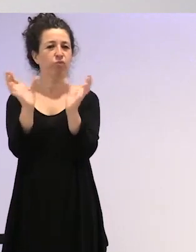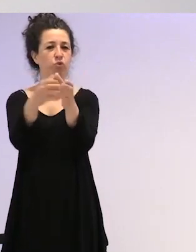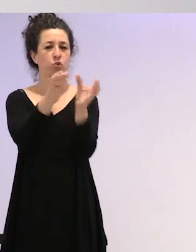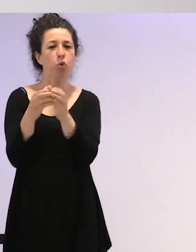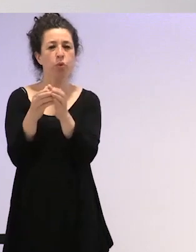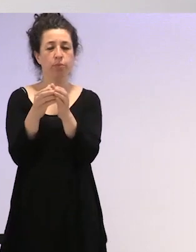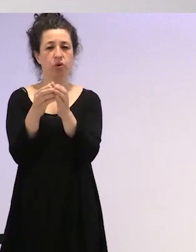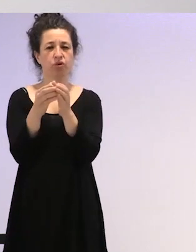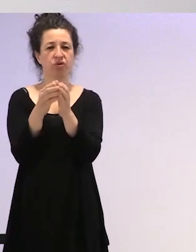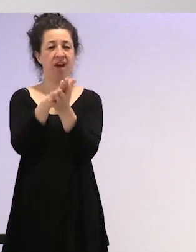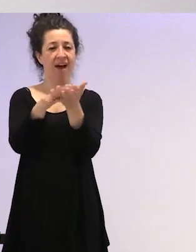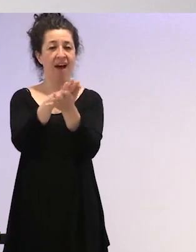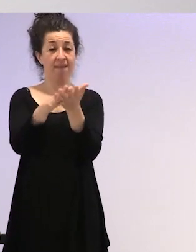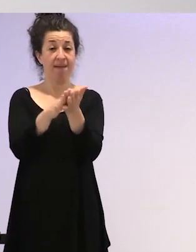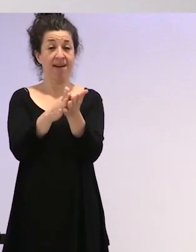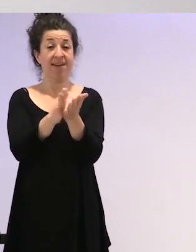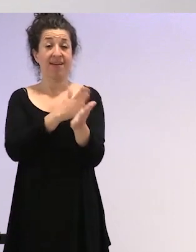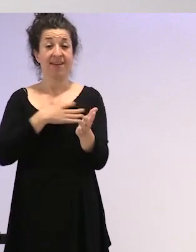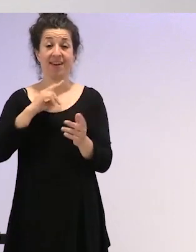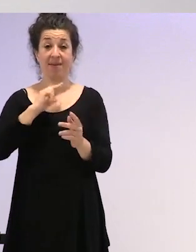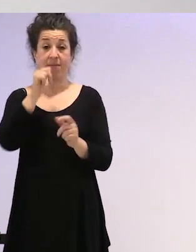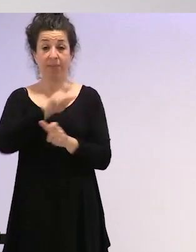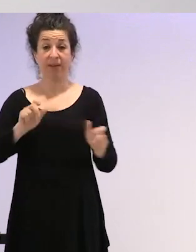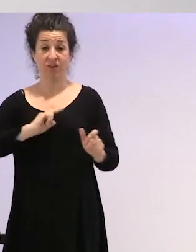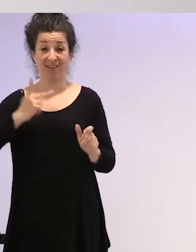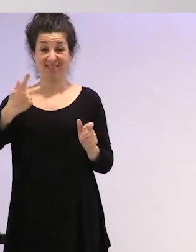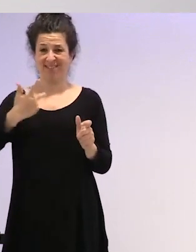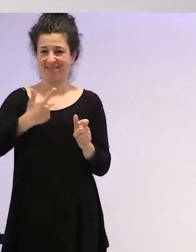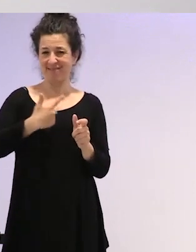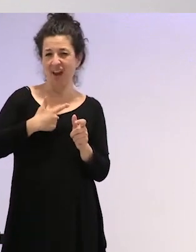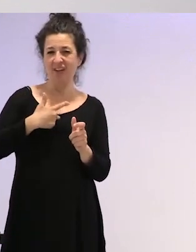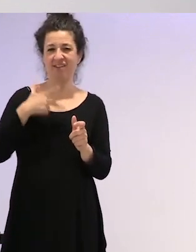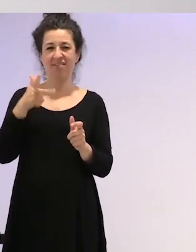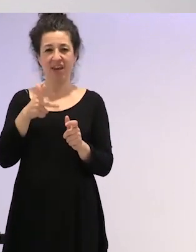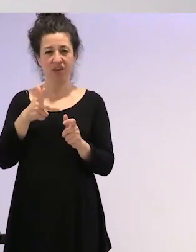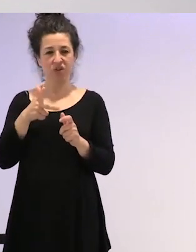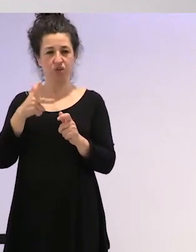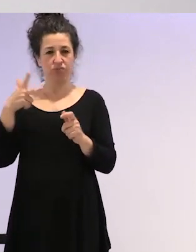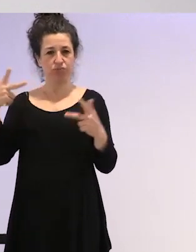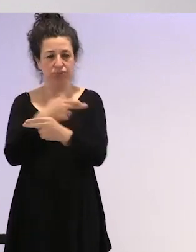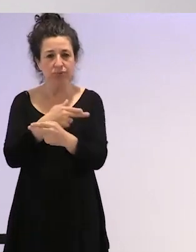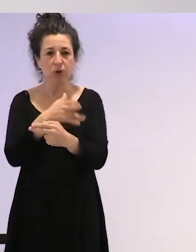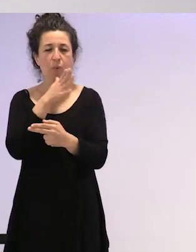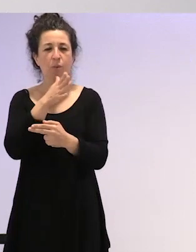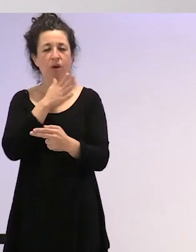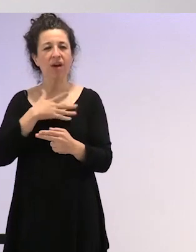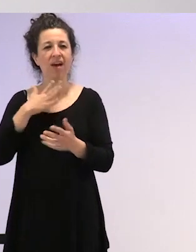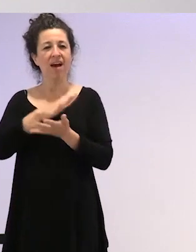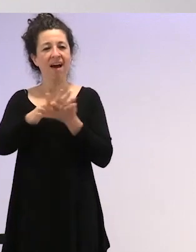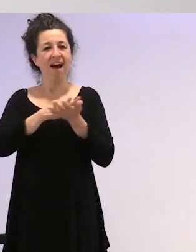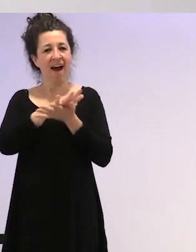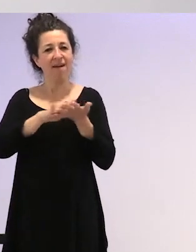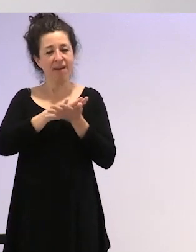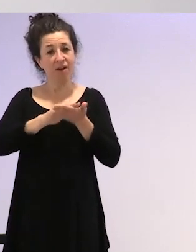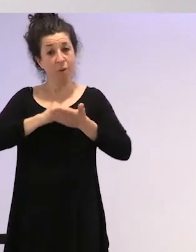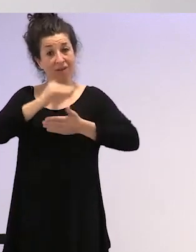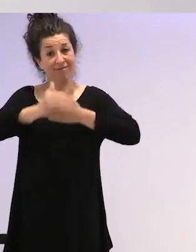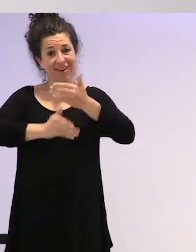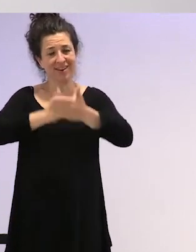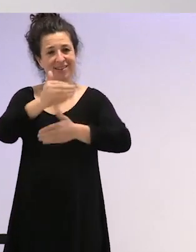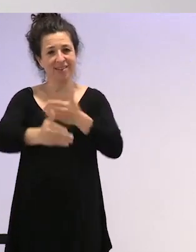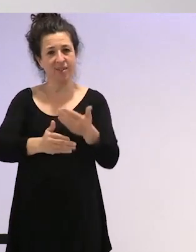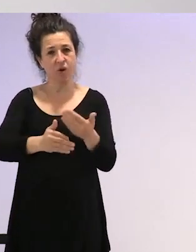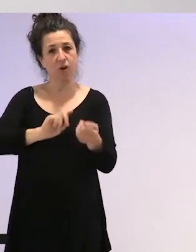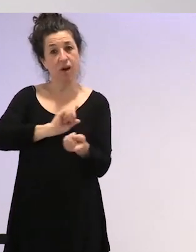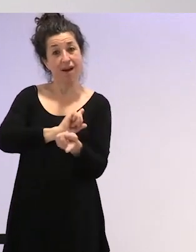derechos a las personas trans, sobre el tema de los arrepentimientos, de transiciones, porque nosotros en trans y consideramos